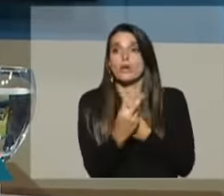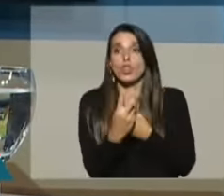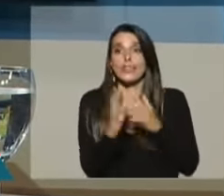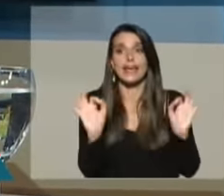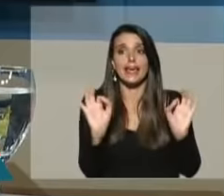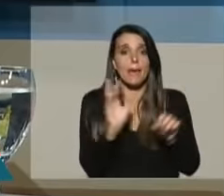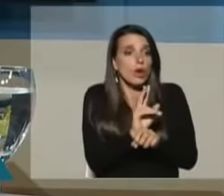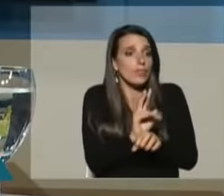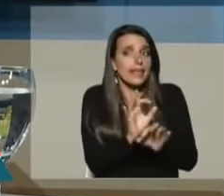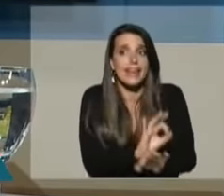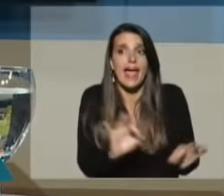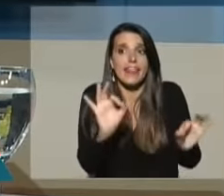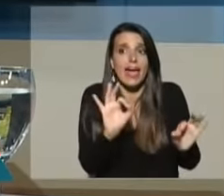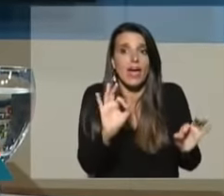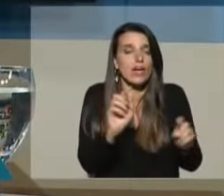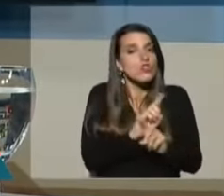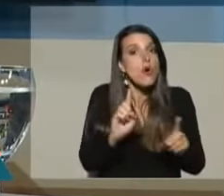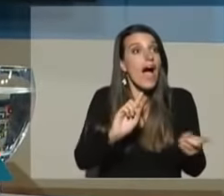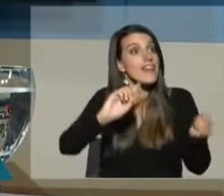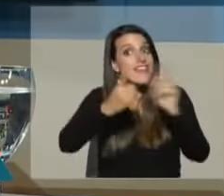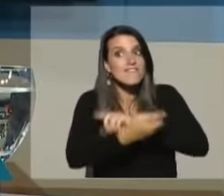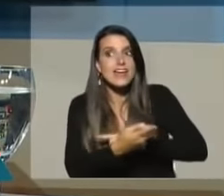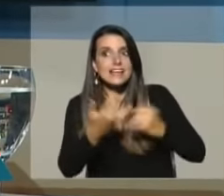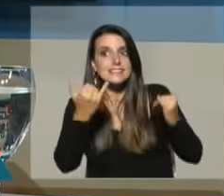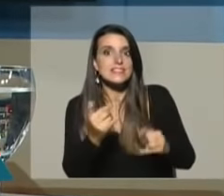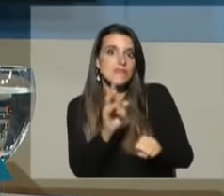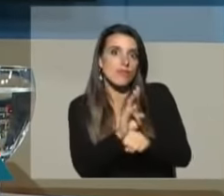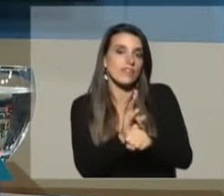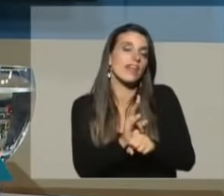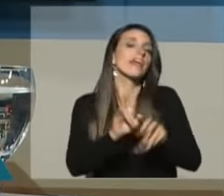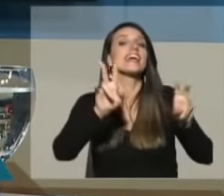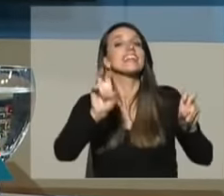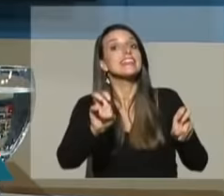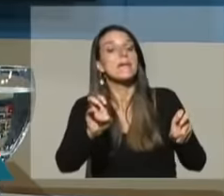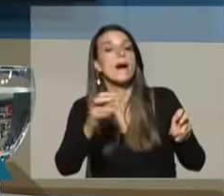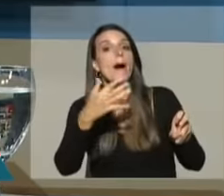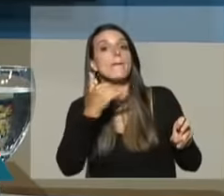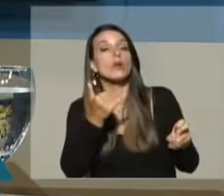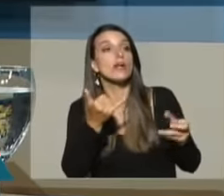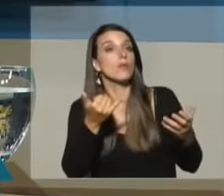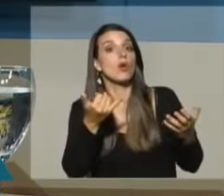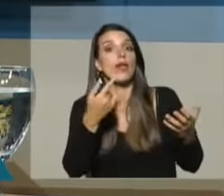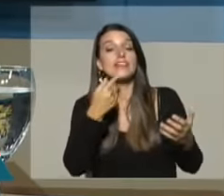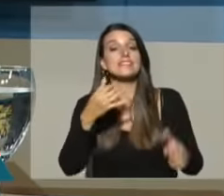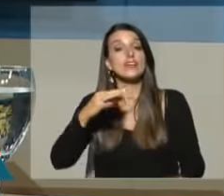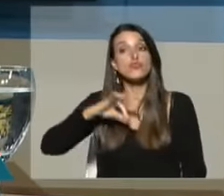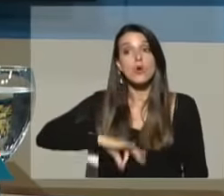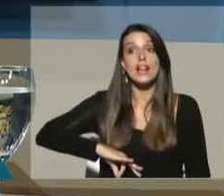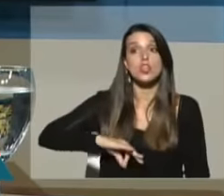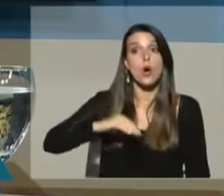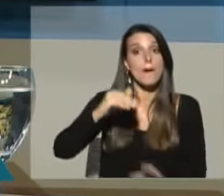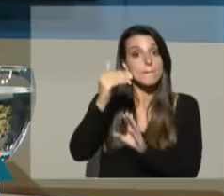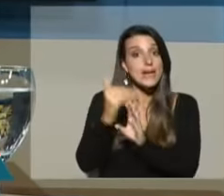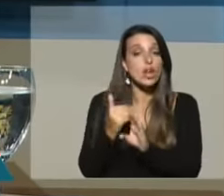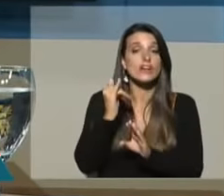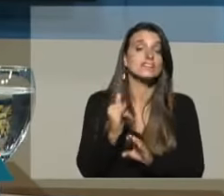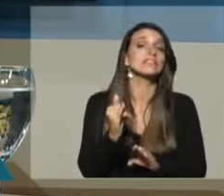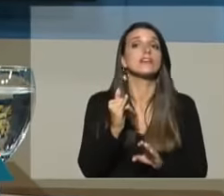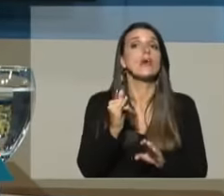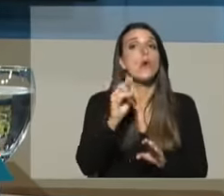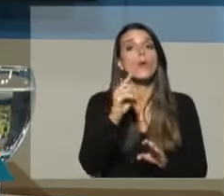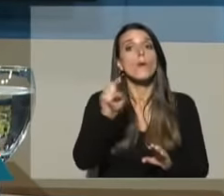ayer, por el contrario. Con relación a que ha caído el salario real, es verdad cayó 1